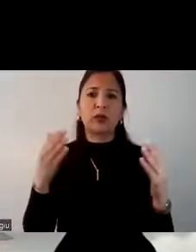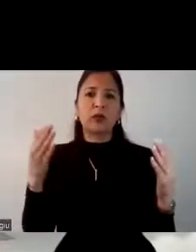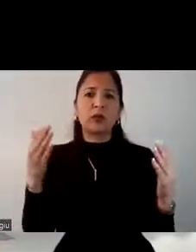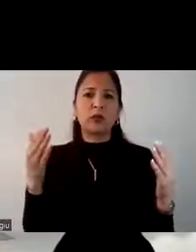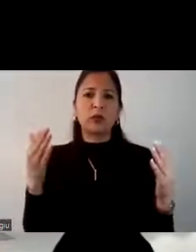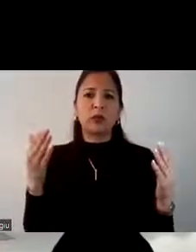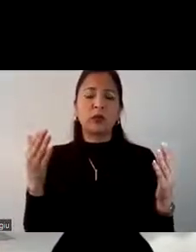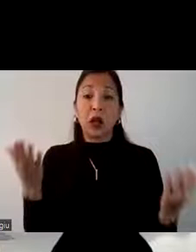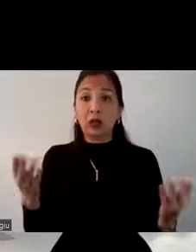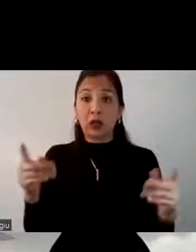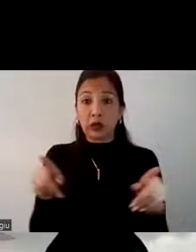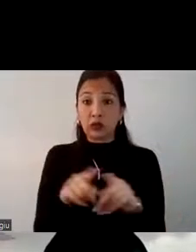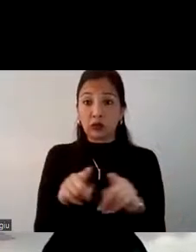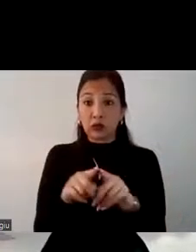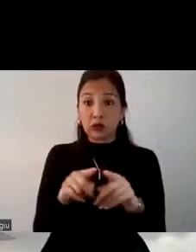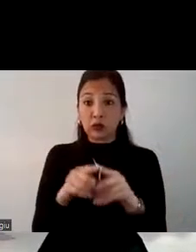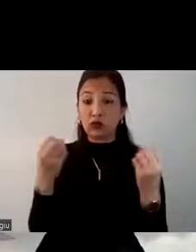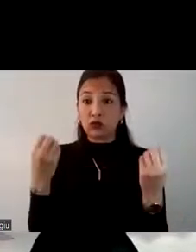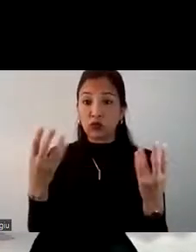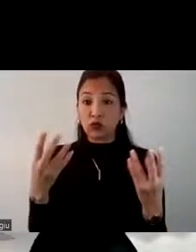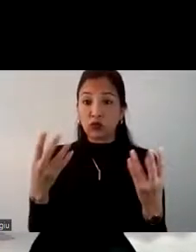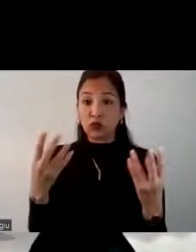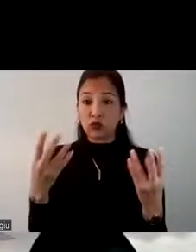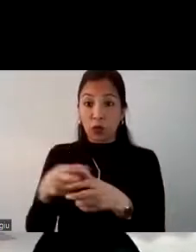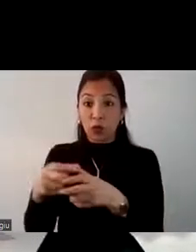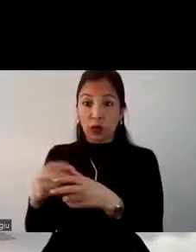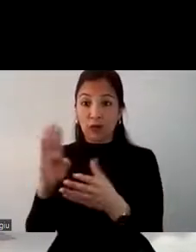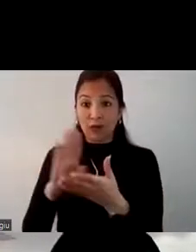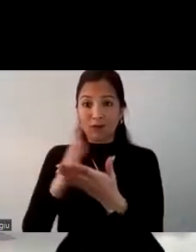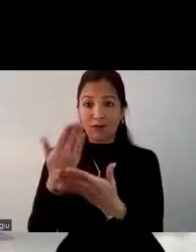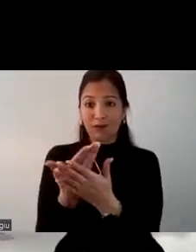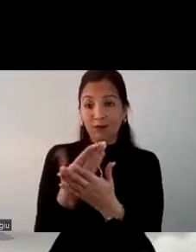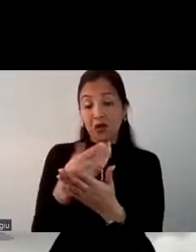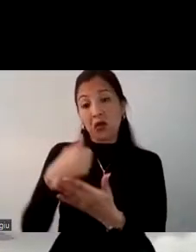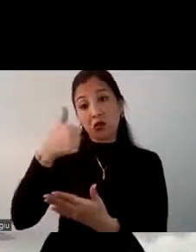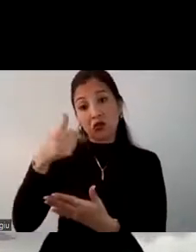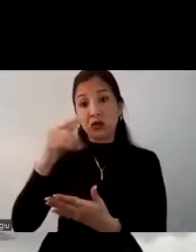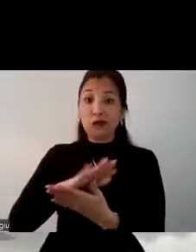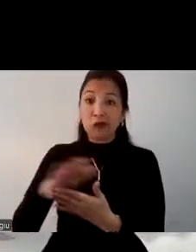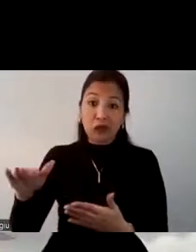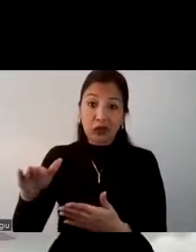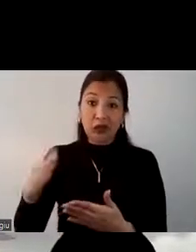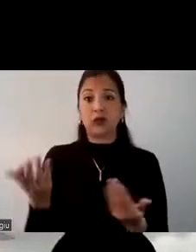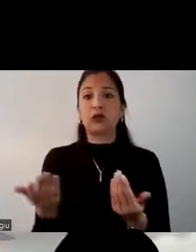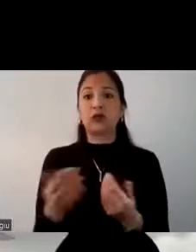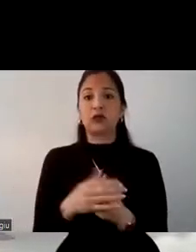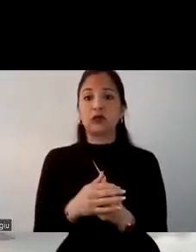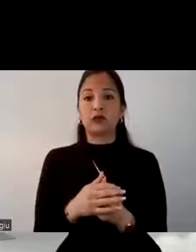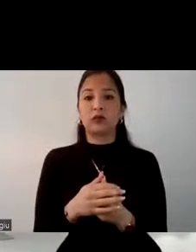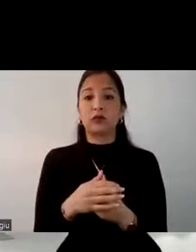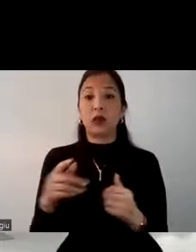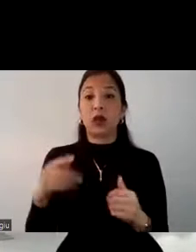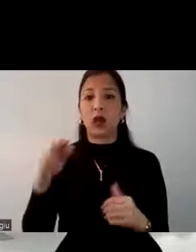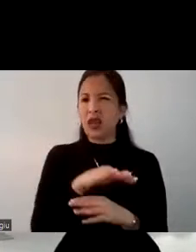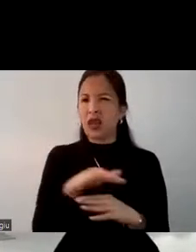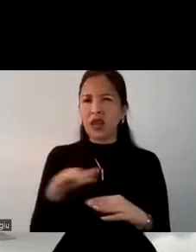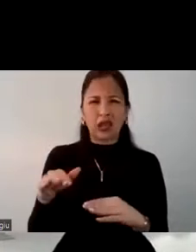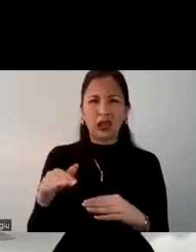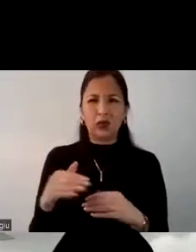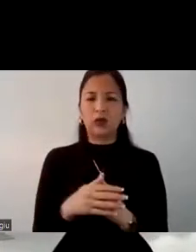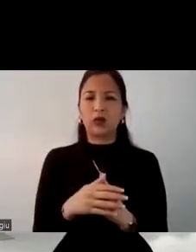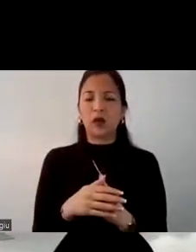También es importante mencionar que la moneda siempre tiene dos caras, un lado positivo y un lado negativo. ¿Cuál sería el lado negativo?